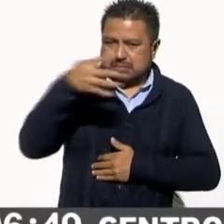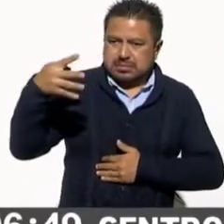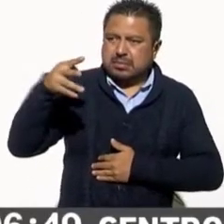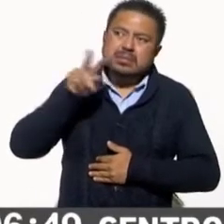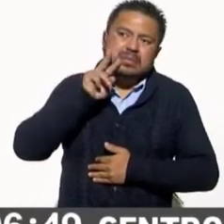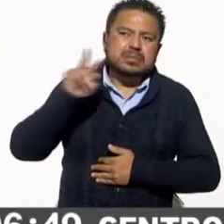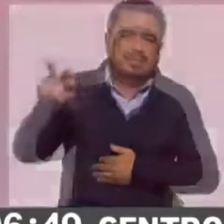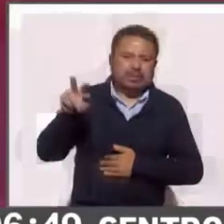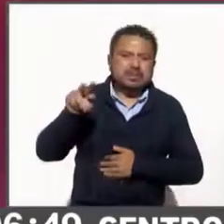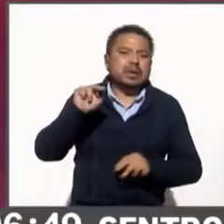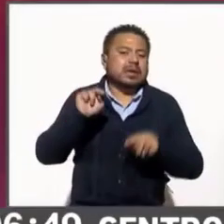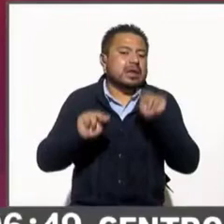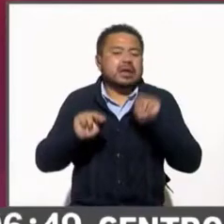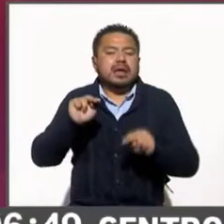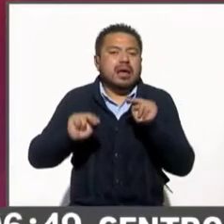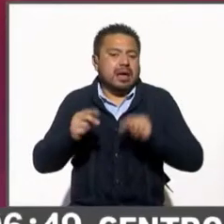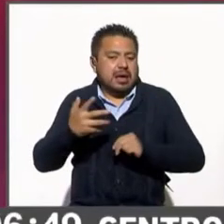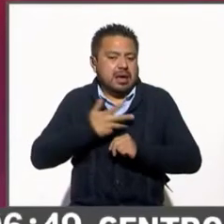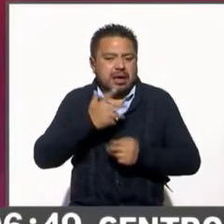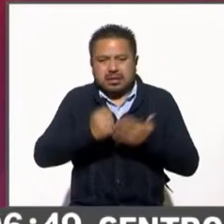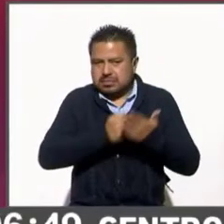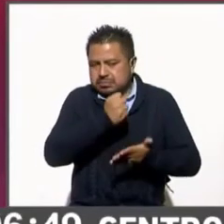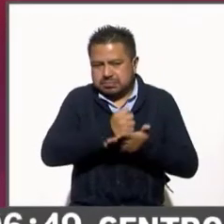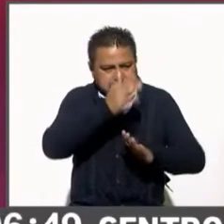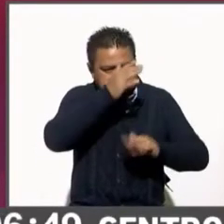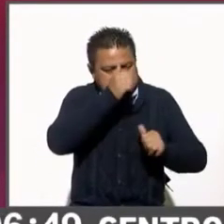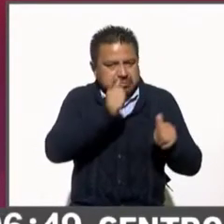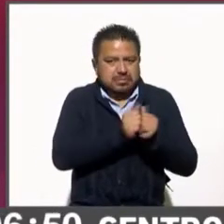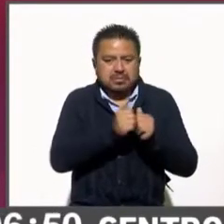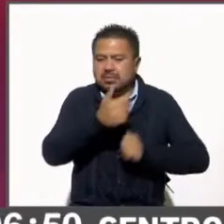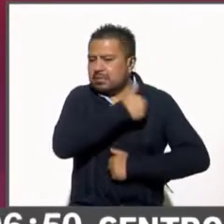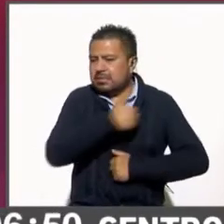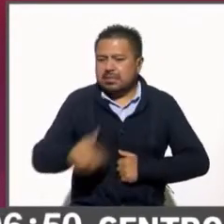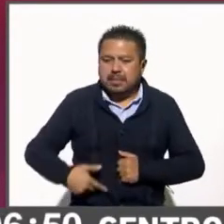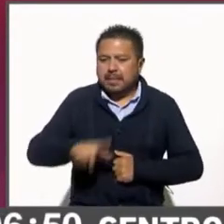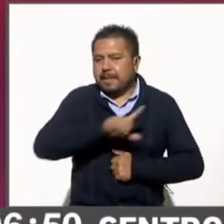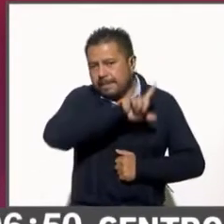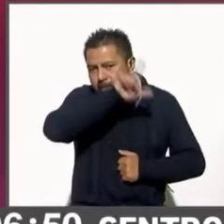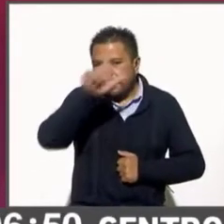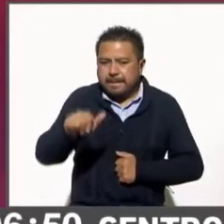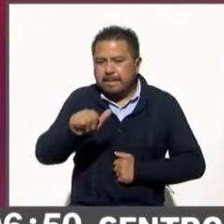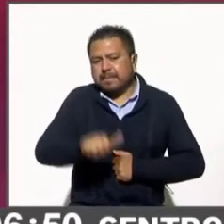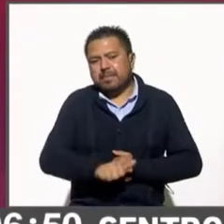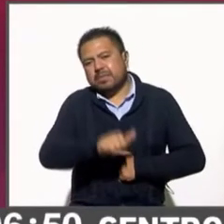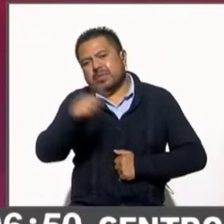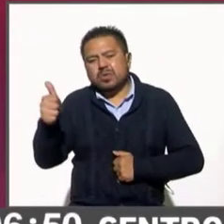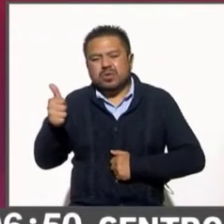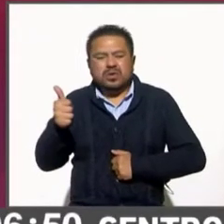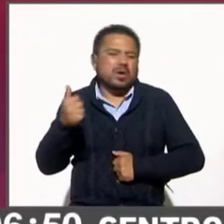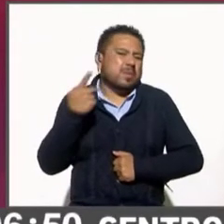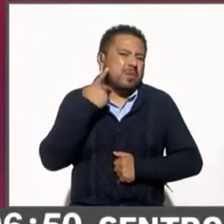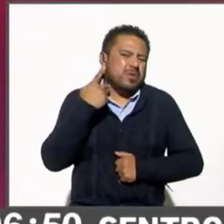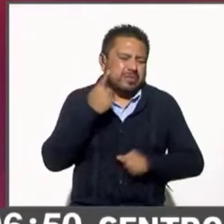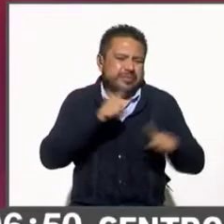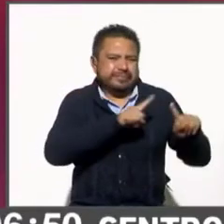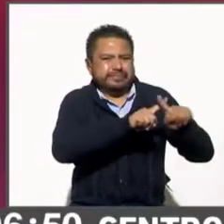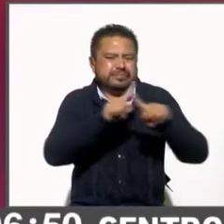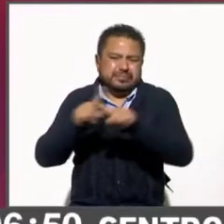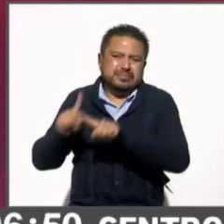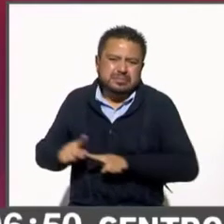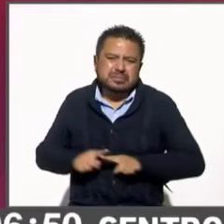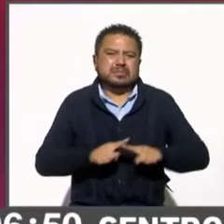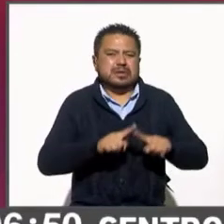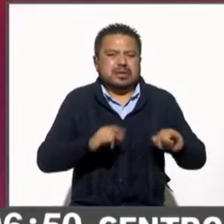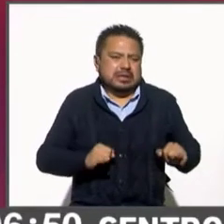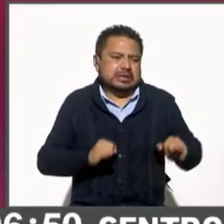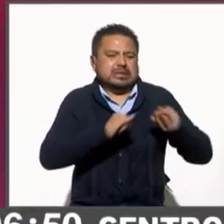nivel de aprobación del presidente y luego de otros actores políticos o de otras instituciones.